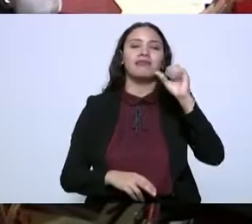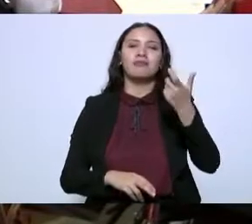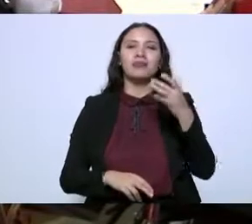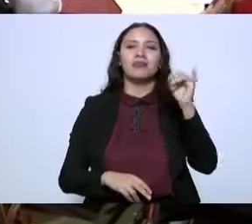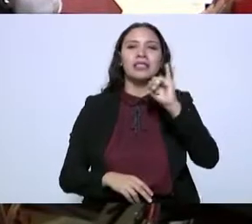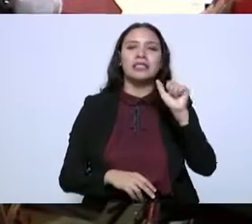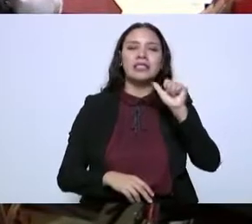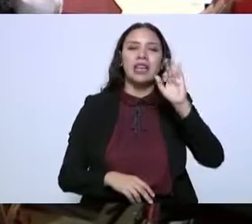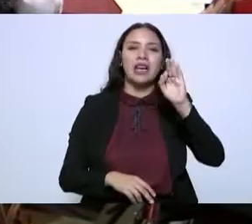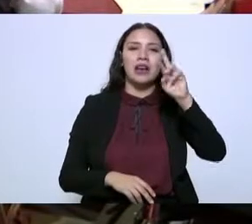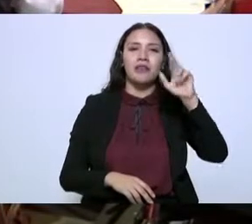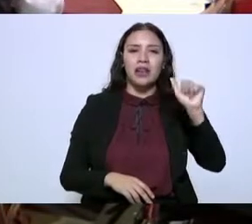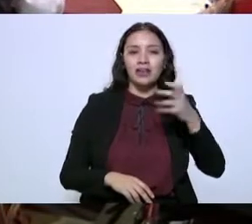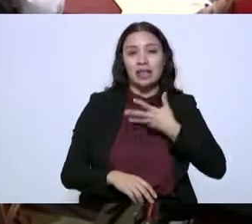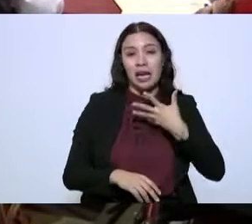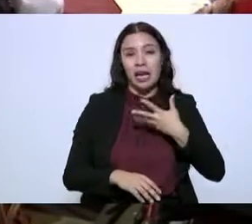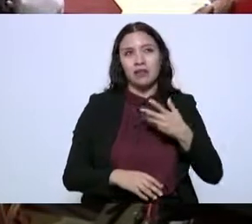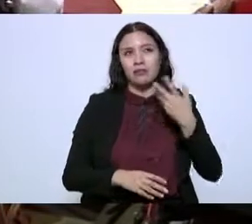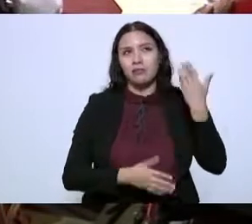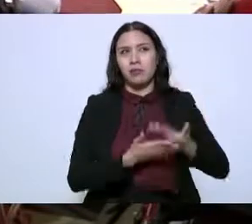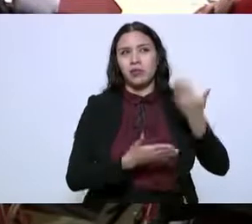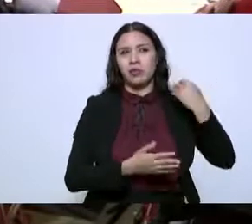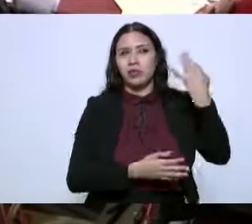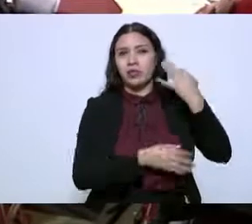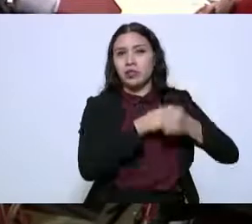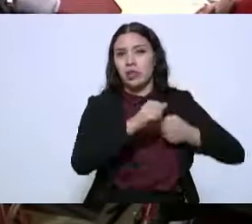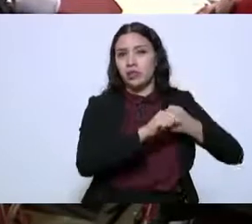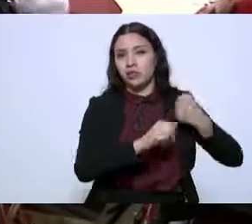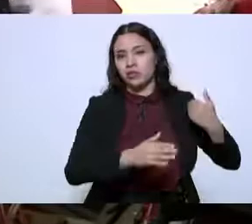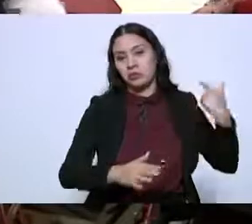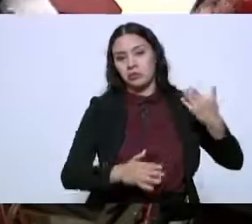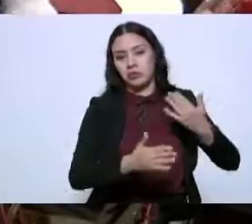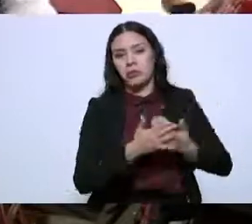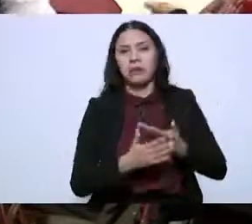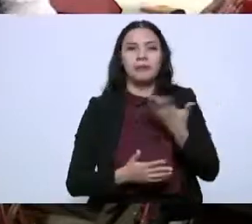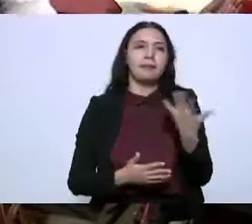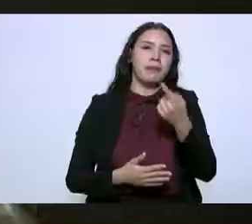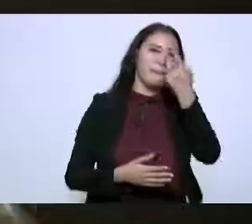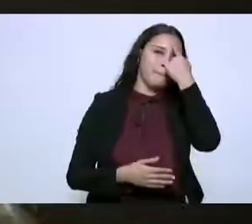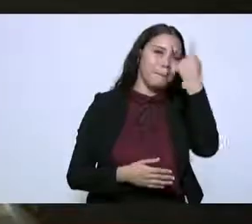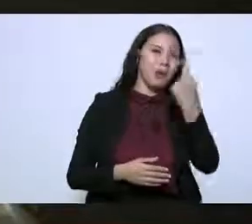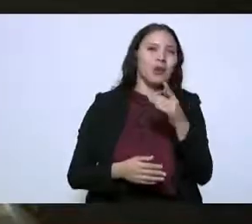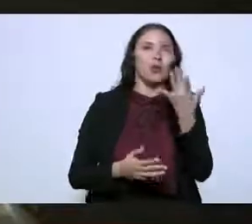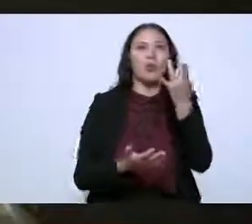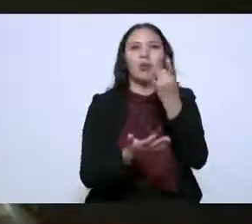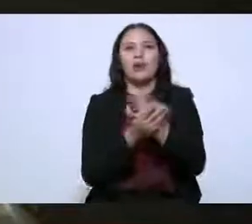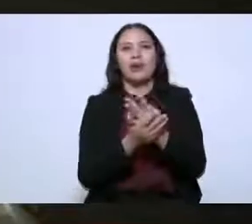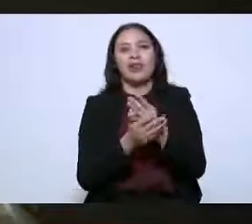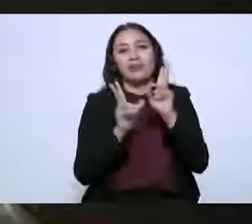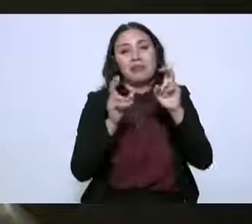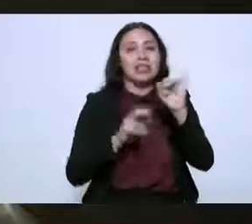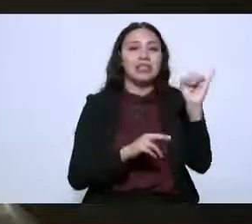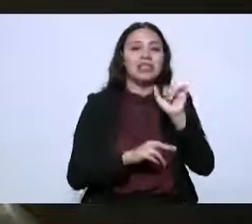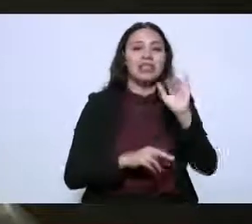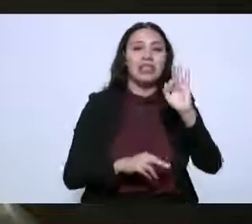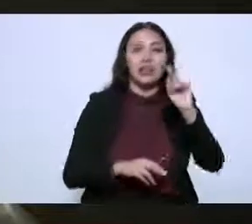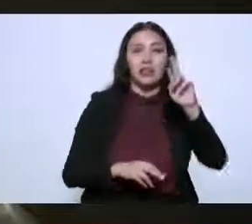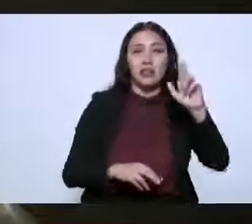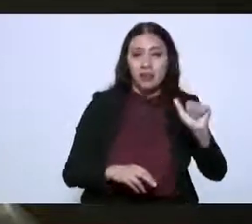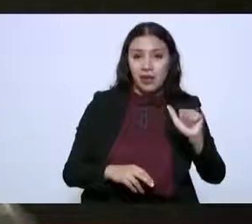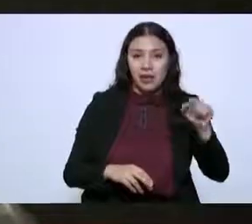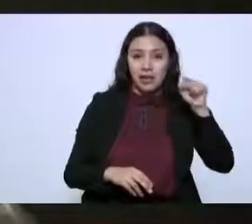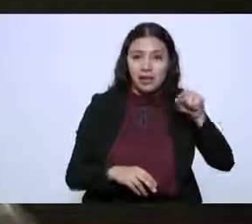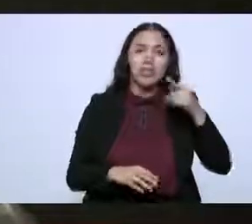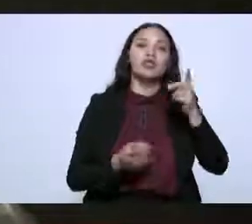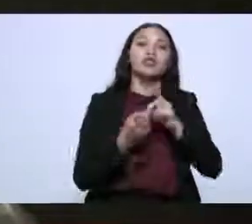Ya tenemos tres años dando esos permisos, se ocupa nada más en la temporada de zafra y es el de